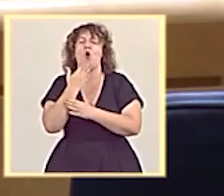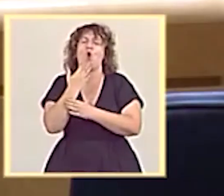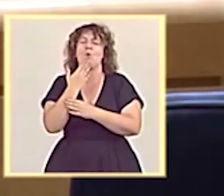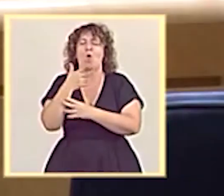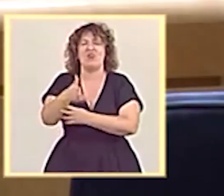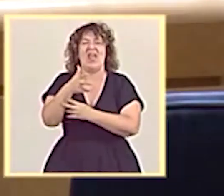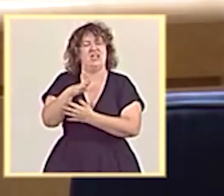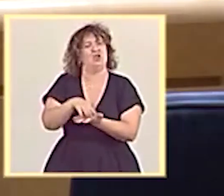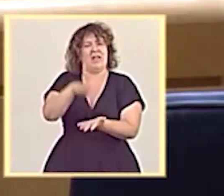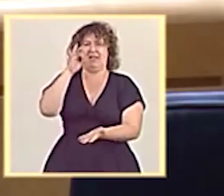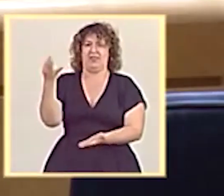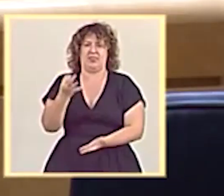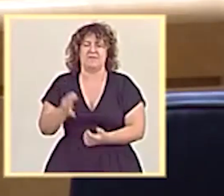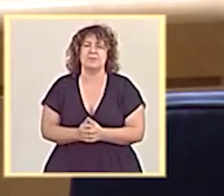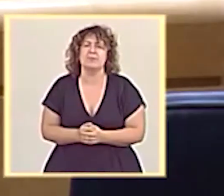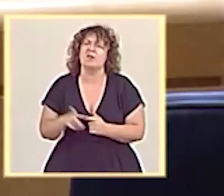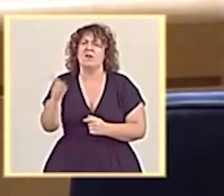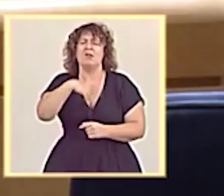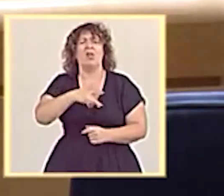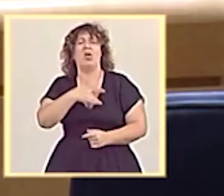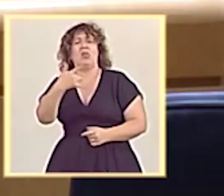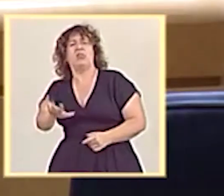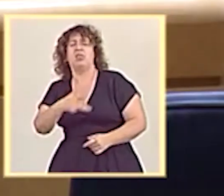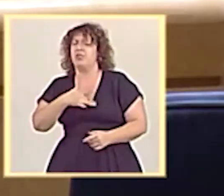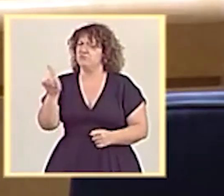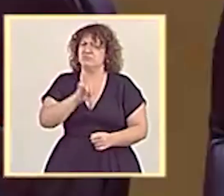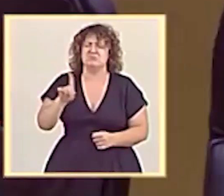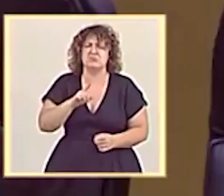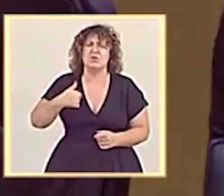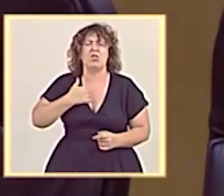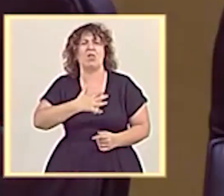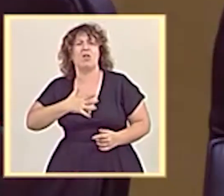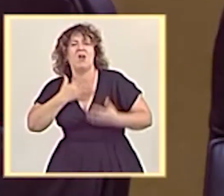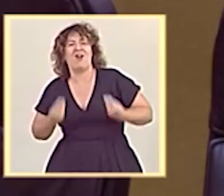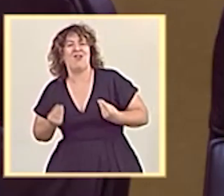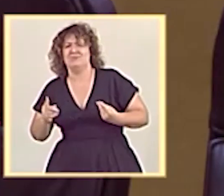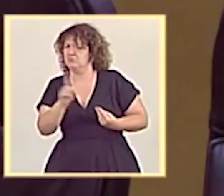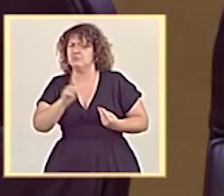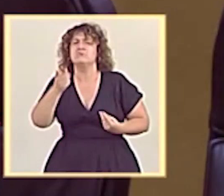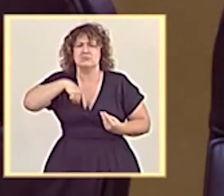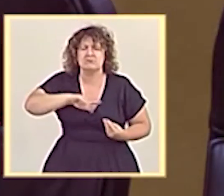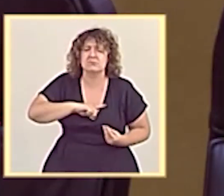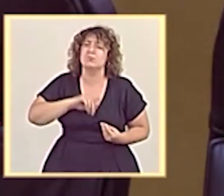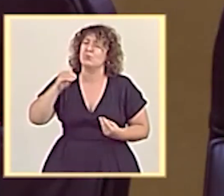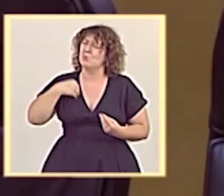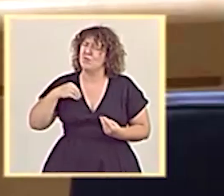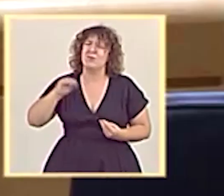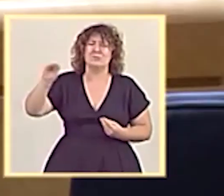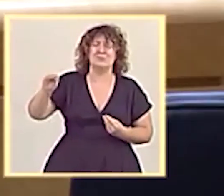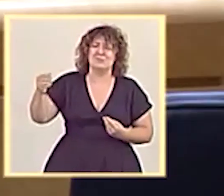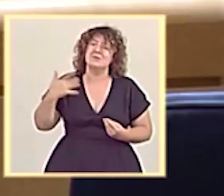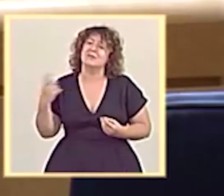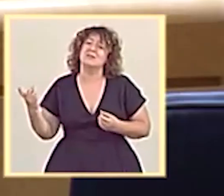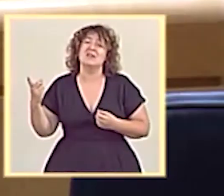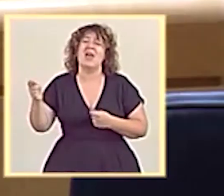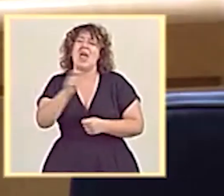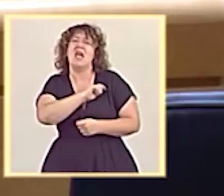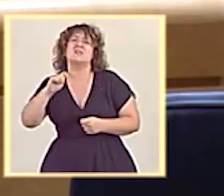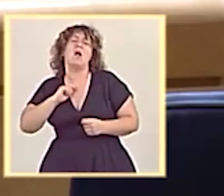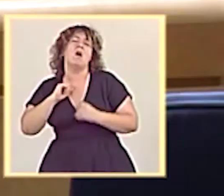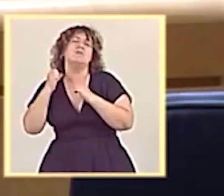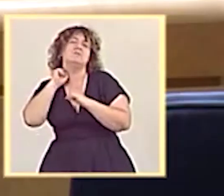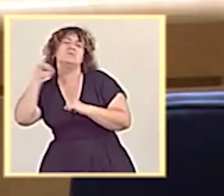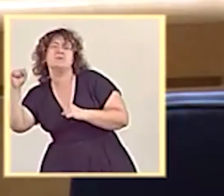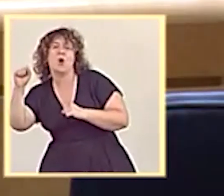muchísimo por hacer. No soy autocomplaciente, señoría. ¿Y sabe una cosa? Cuento con ustedes para que dejen de ser esclavos de Vox